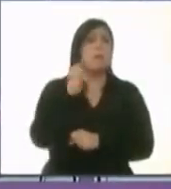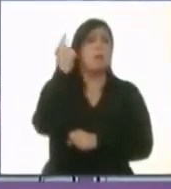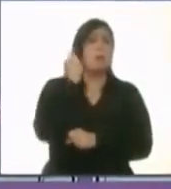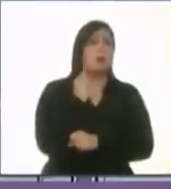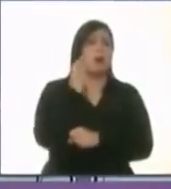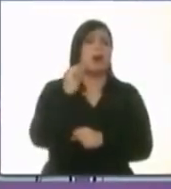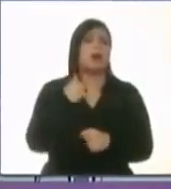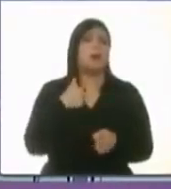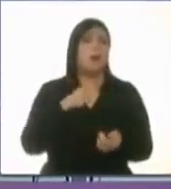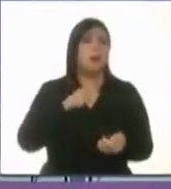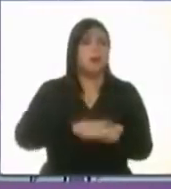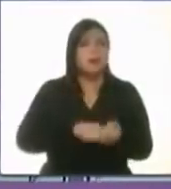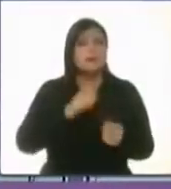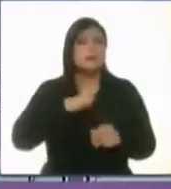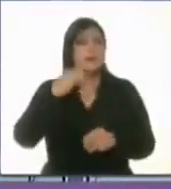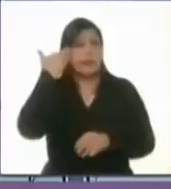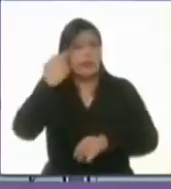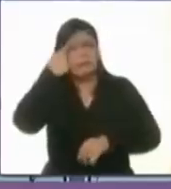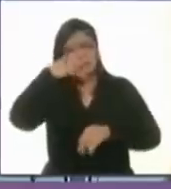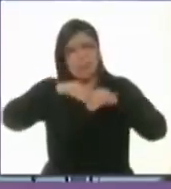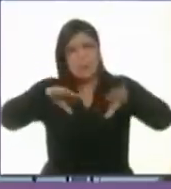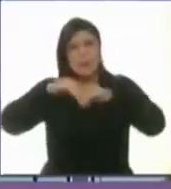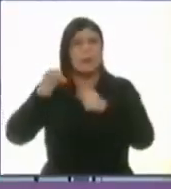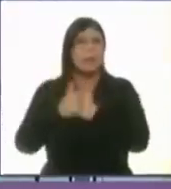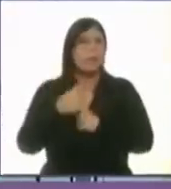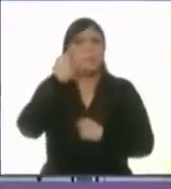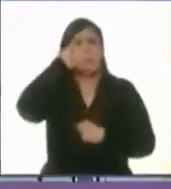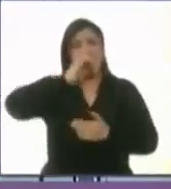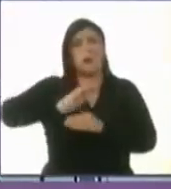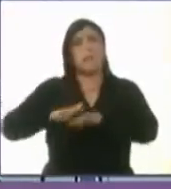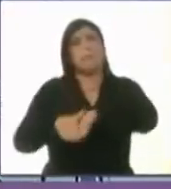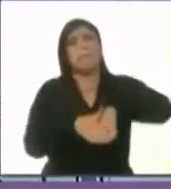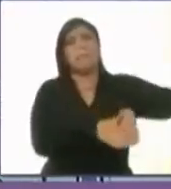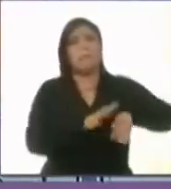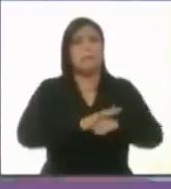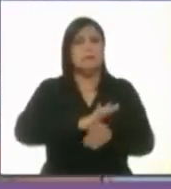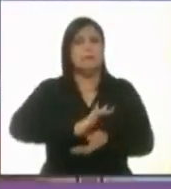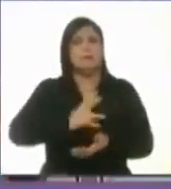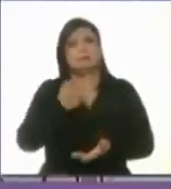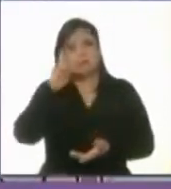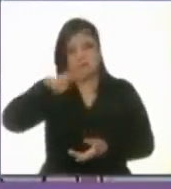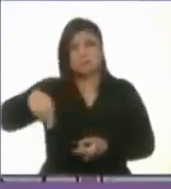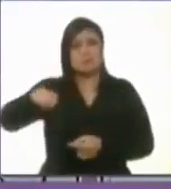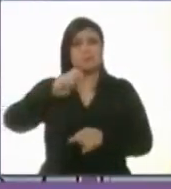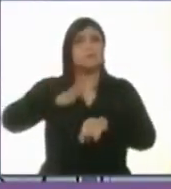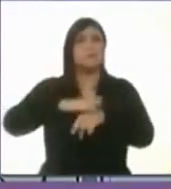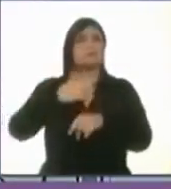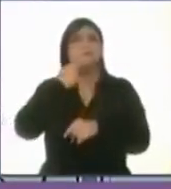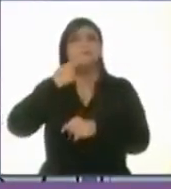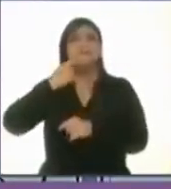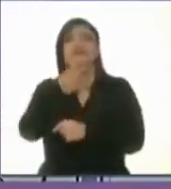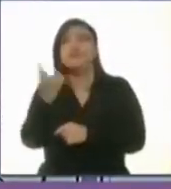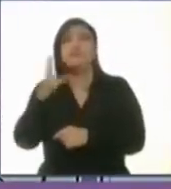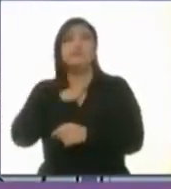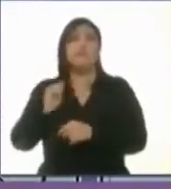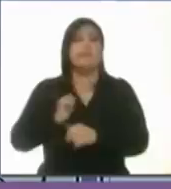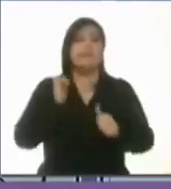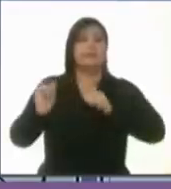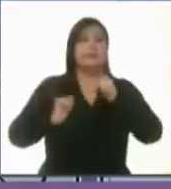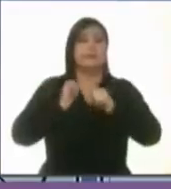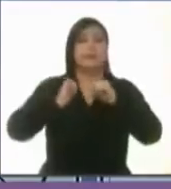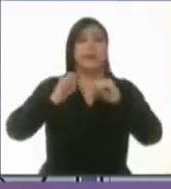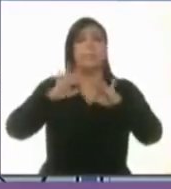Para que no sea, para que seamos simplemente excluidos. Ellos tienen toda la cobertura, nosotros no. Pues bien,